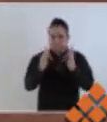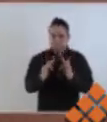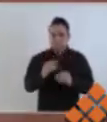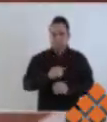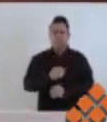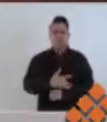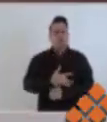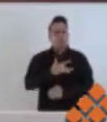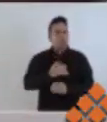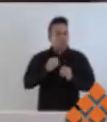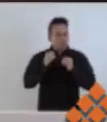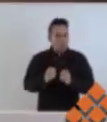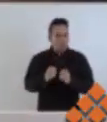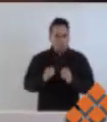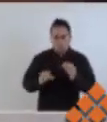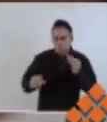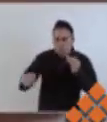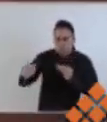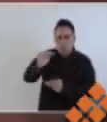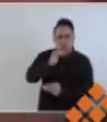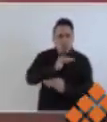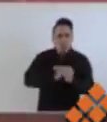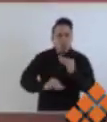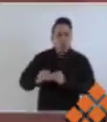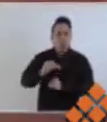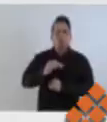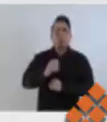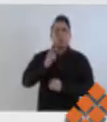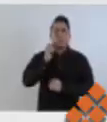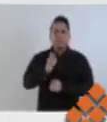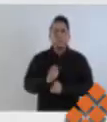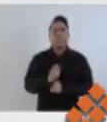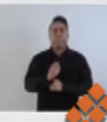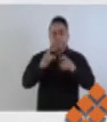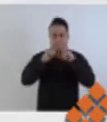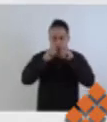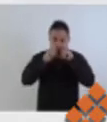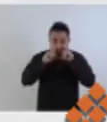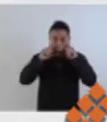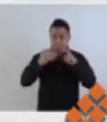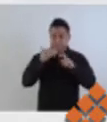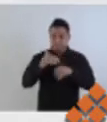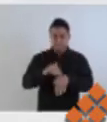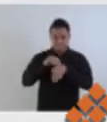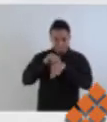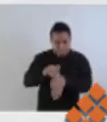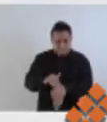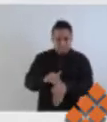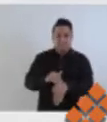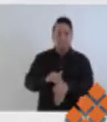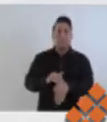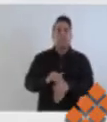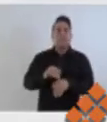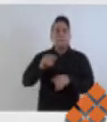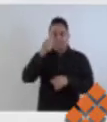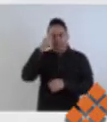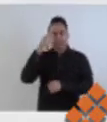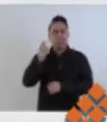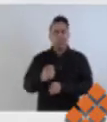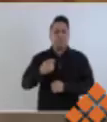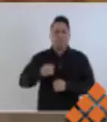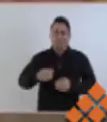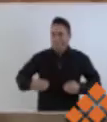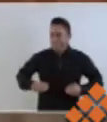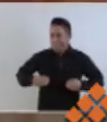Estoy seguro que si lo tomamos con la seriedad de que lo que está en juego